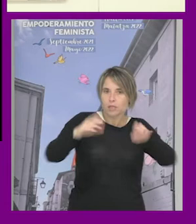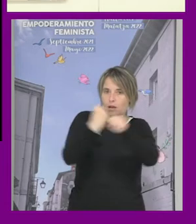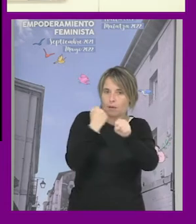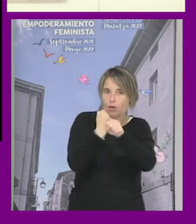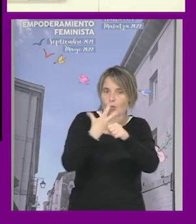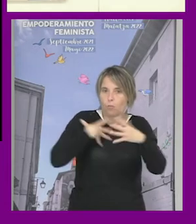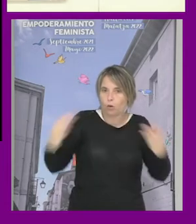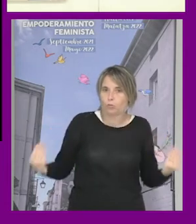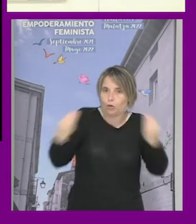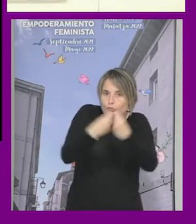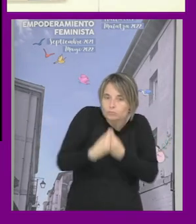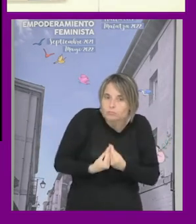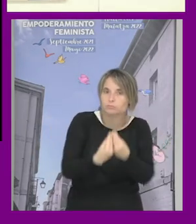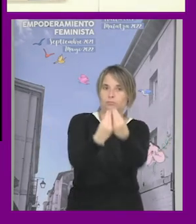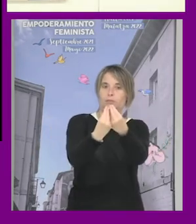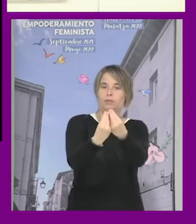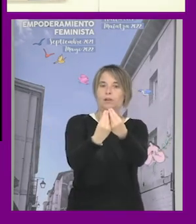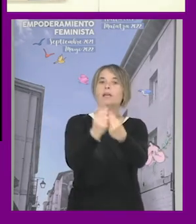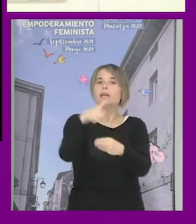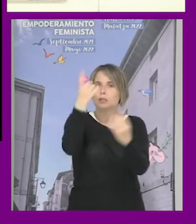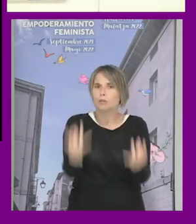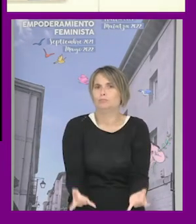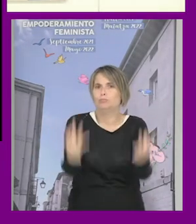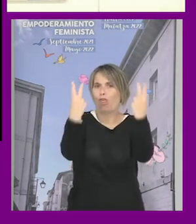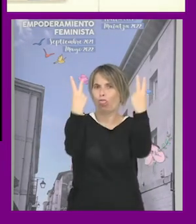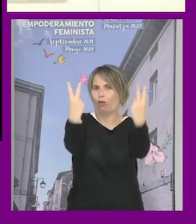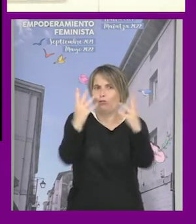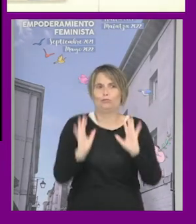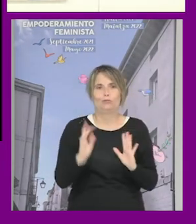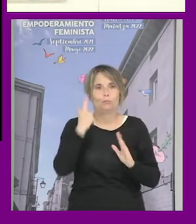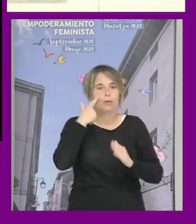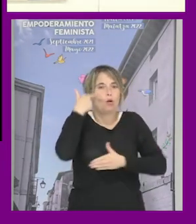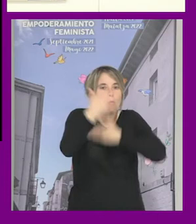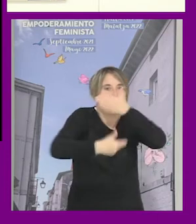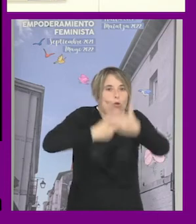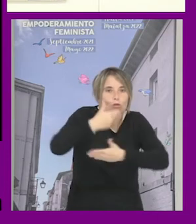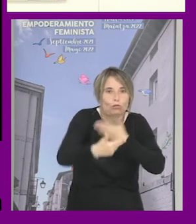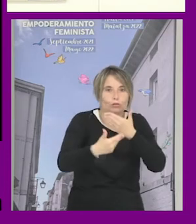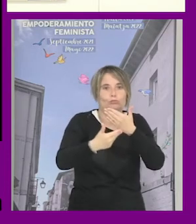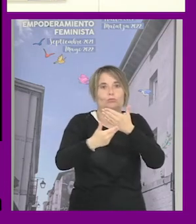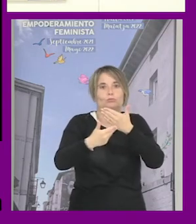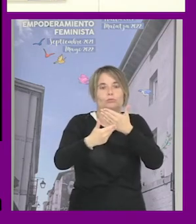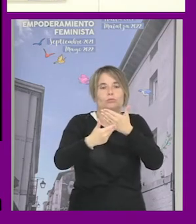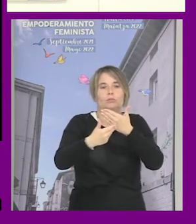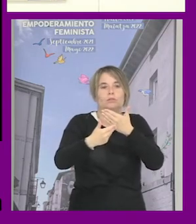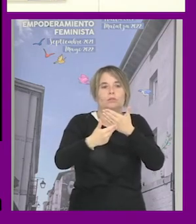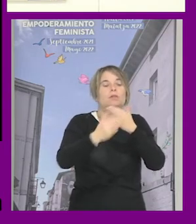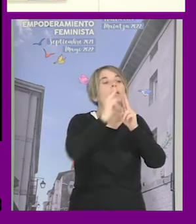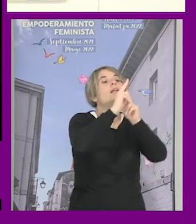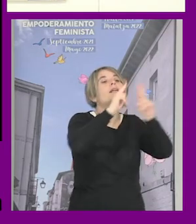sumar y si después queréis hacemos dos planes aparte pero como proceso al menos a respuesta